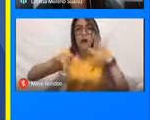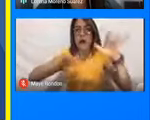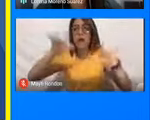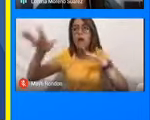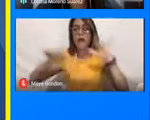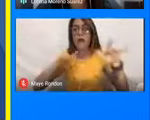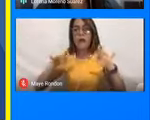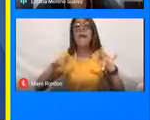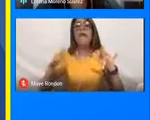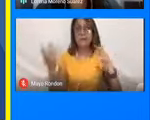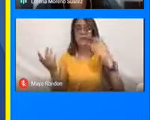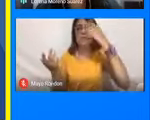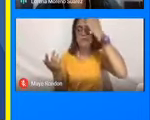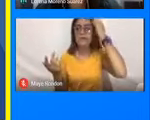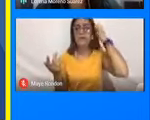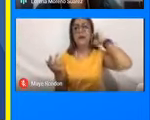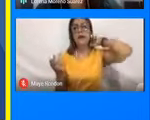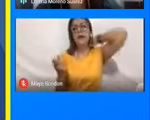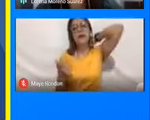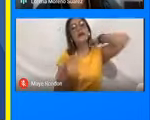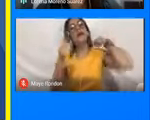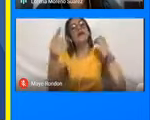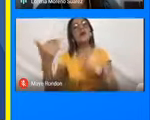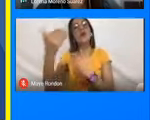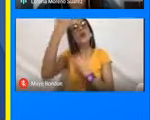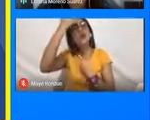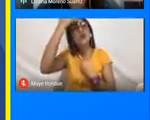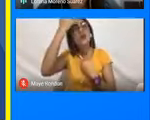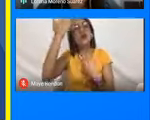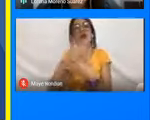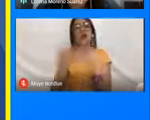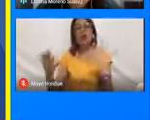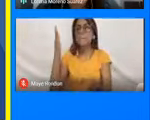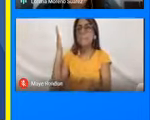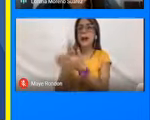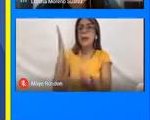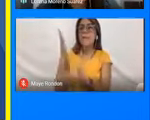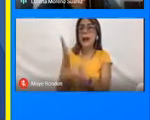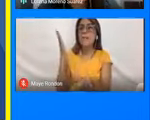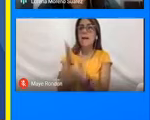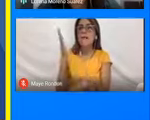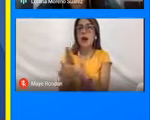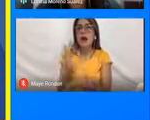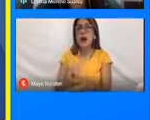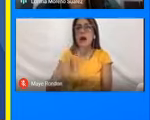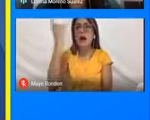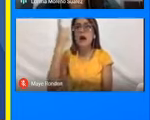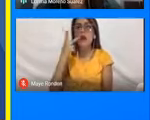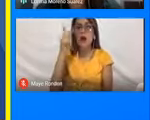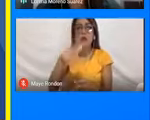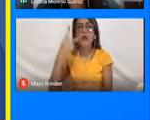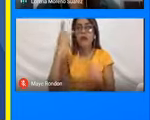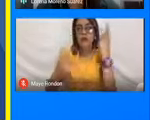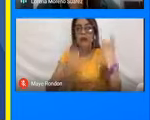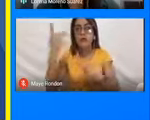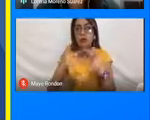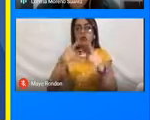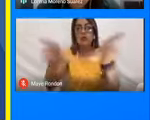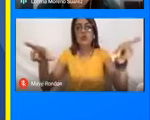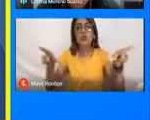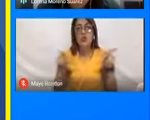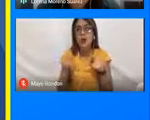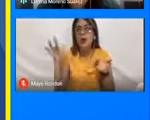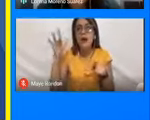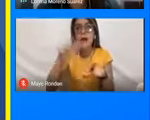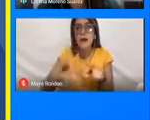debemos ser conscientes de los diferentes riesgos que se pueden presentar al momento de visitar algún destino